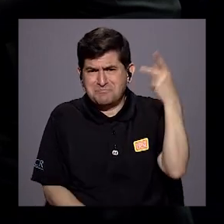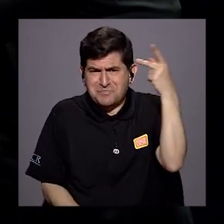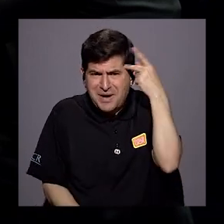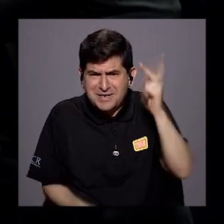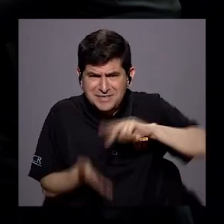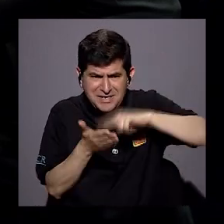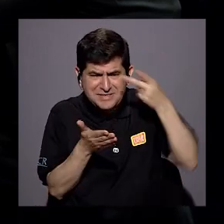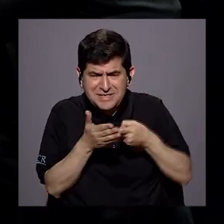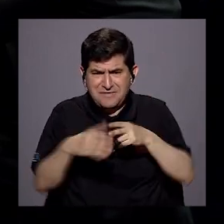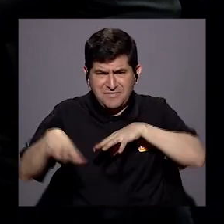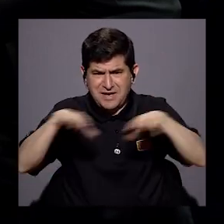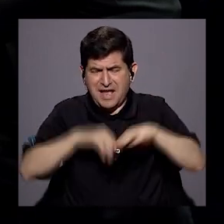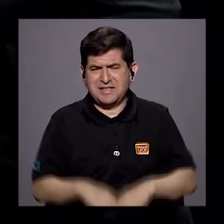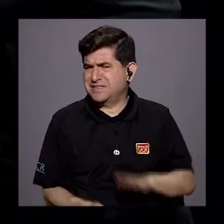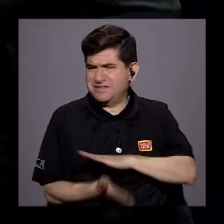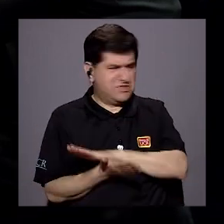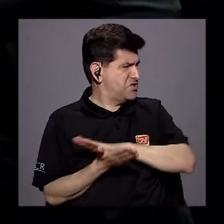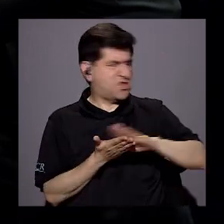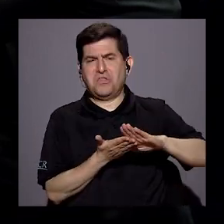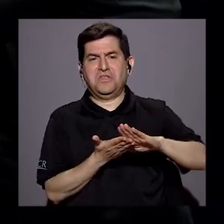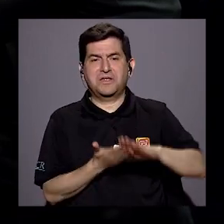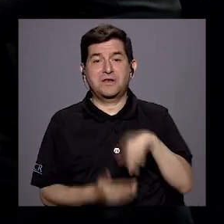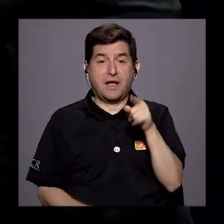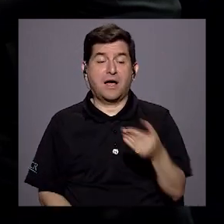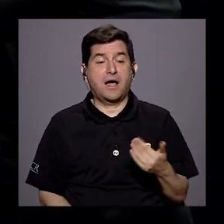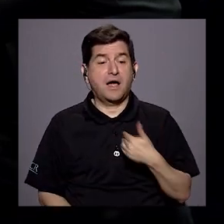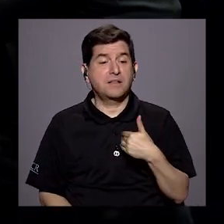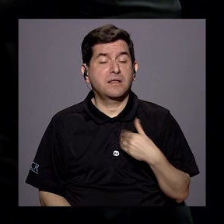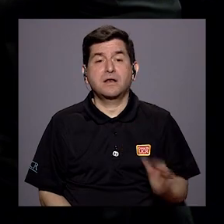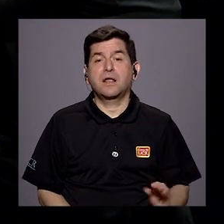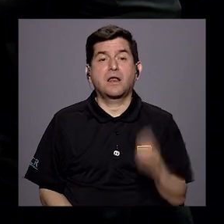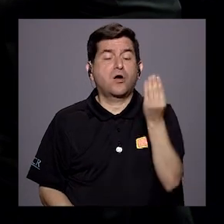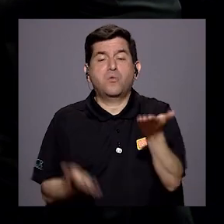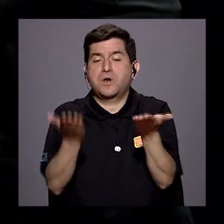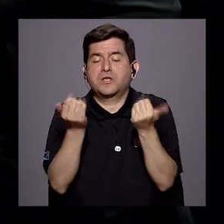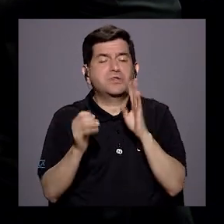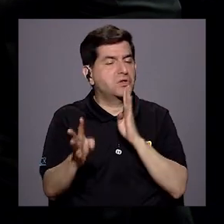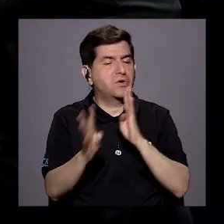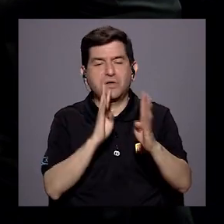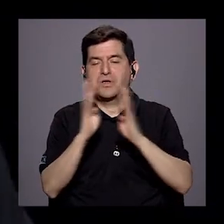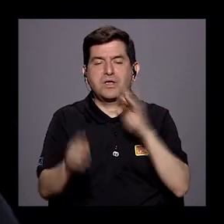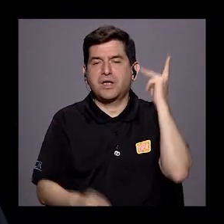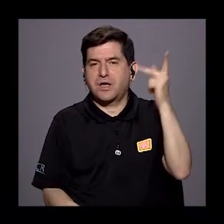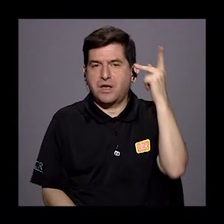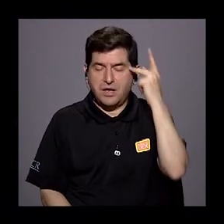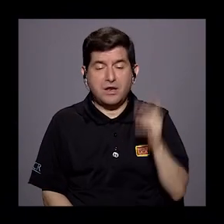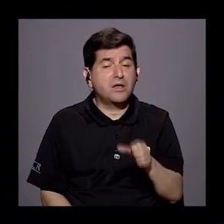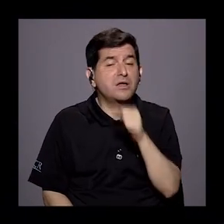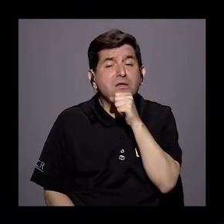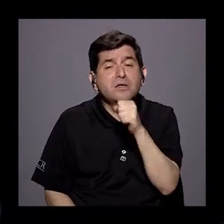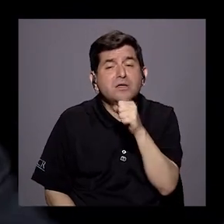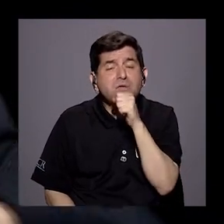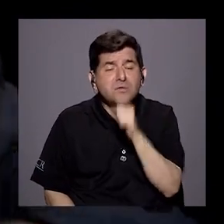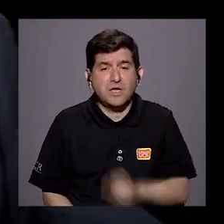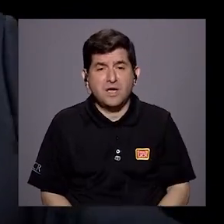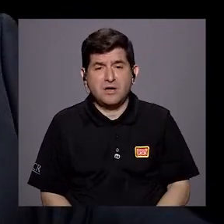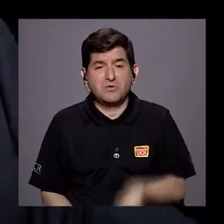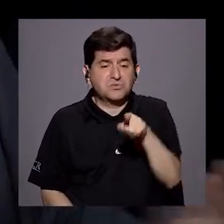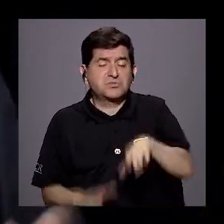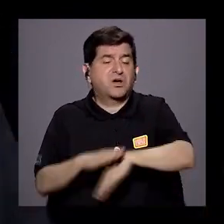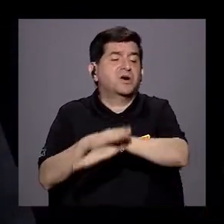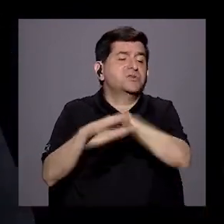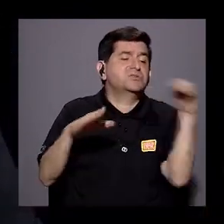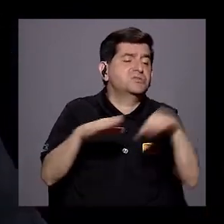política es una actividad indigna. Entonces usted tiene que los jóvenes no quieren volver a hablar de política. Y ya los viejos los han